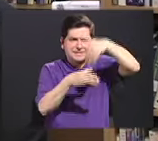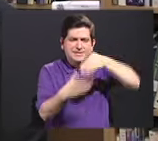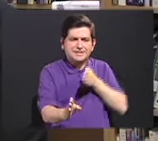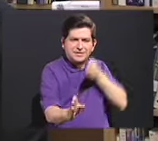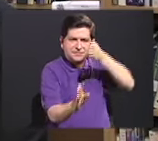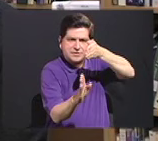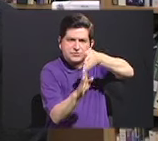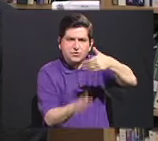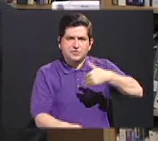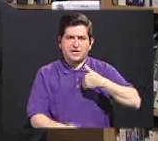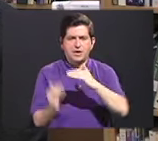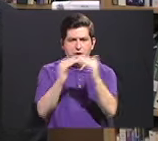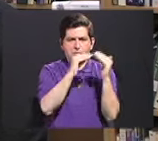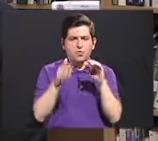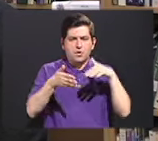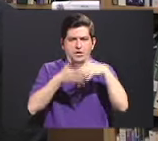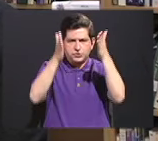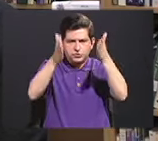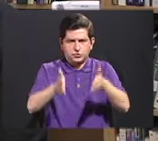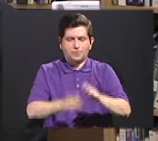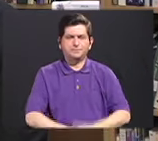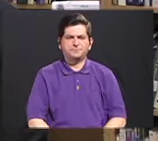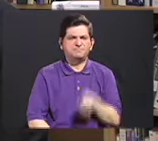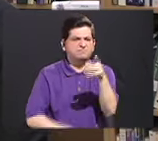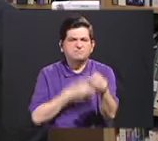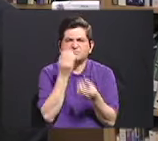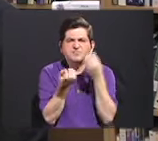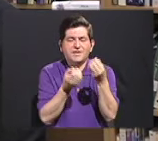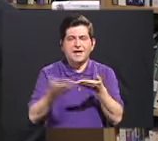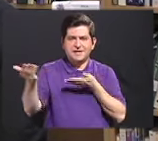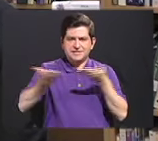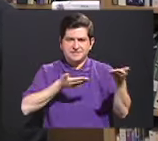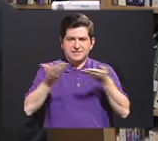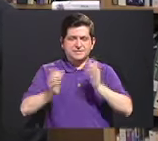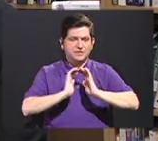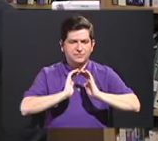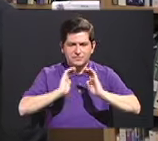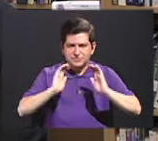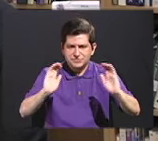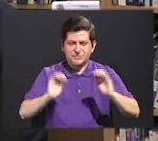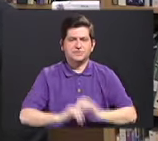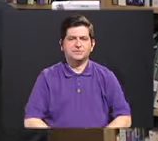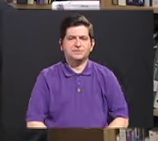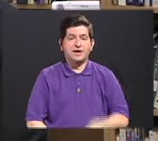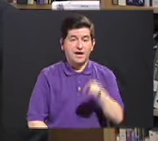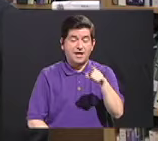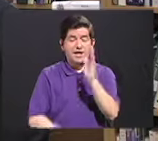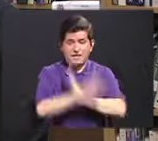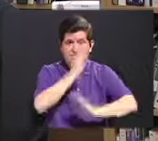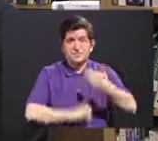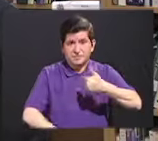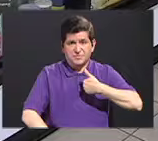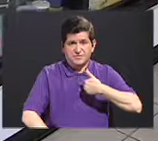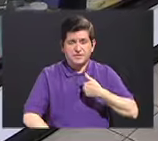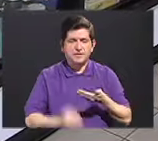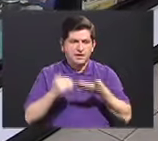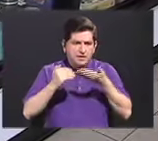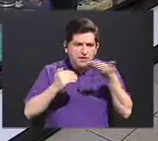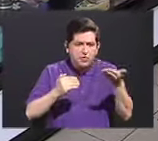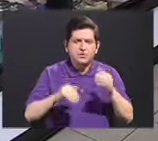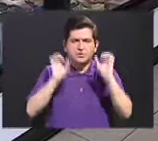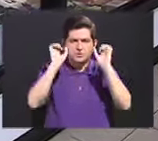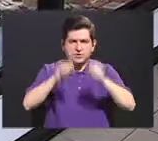que interviene de manera más directa con población estudiantil. Lo que hace es poner al servicio de los niños y niñas con discapacidad